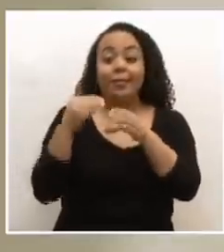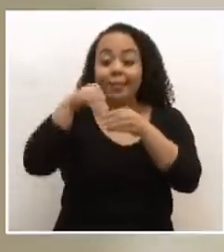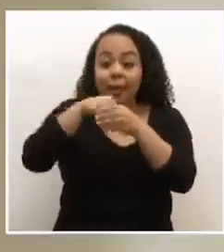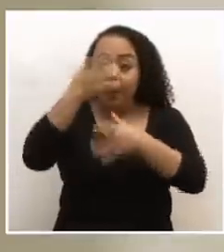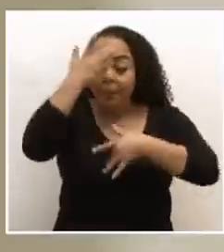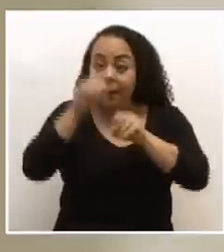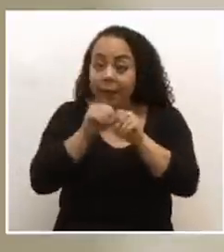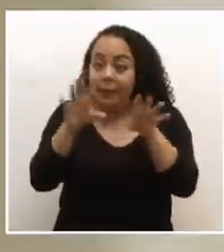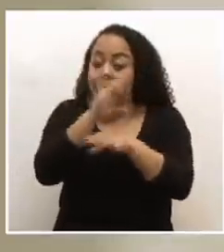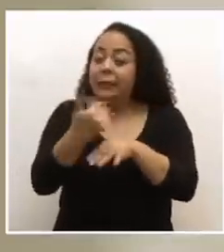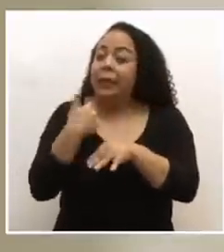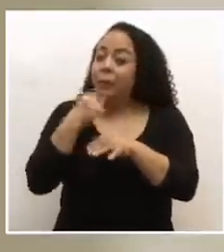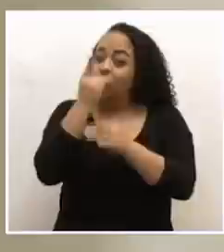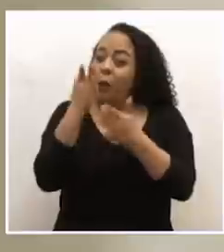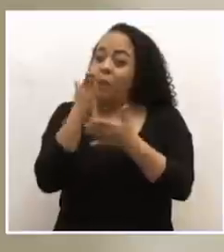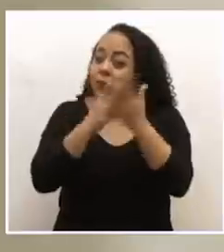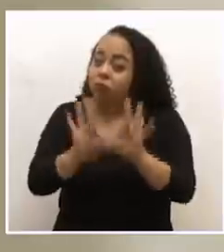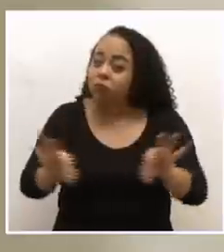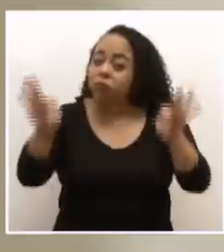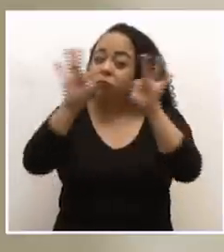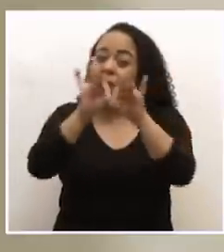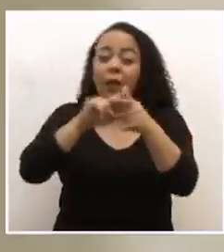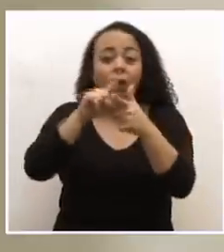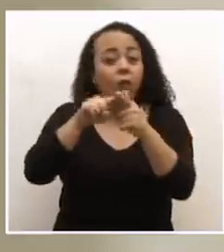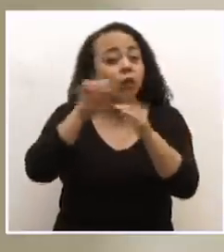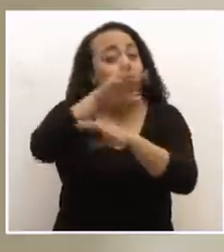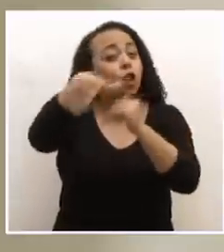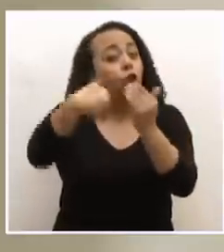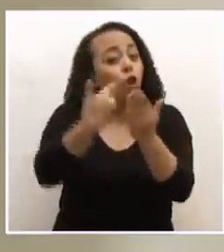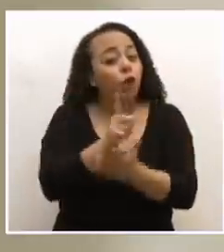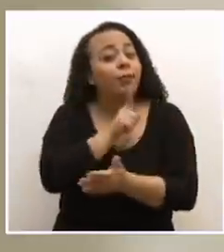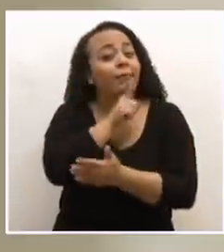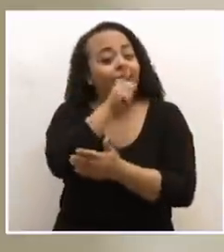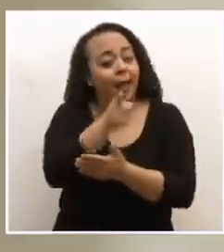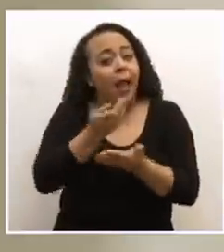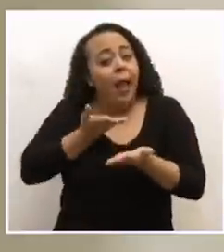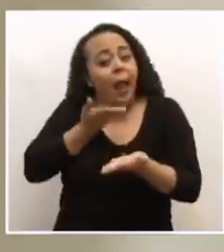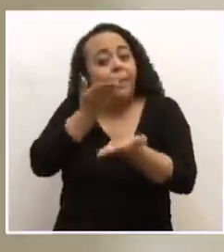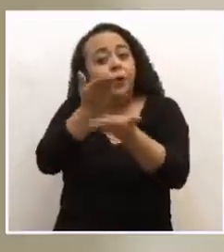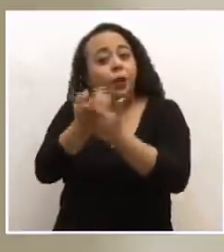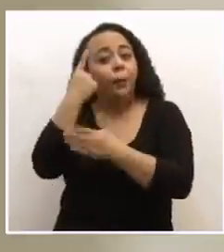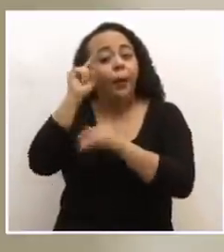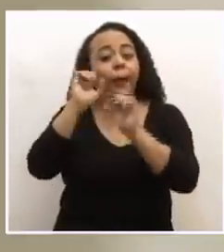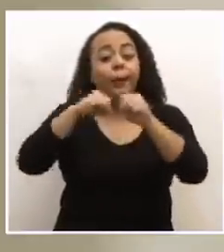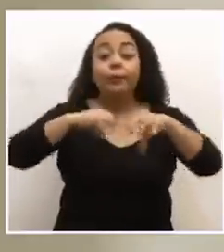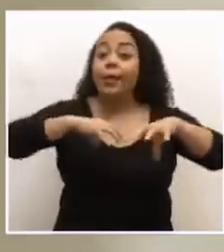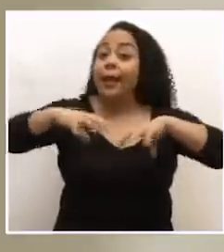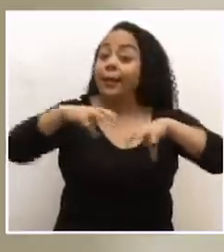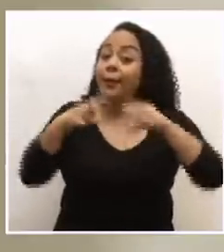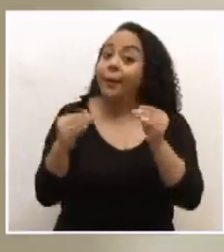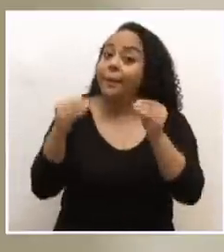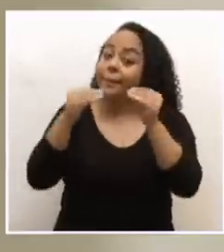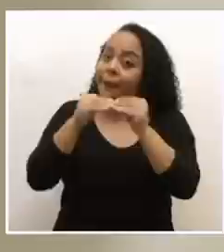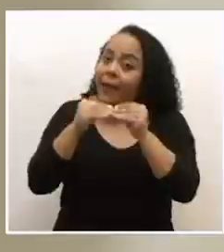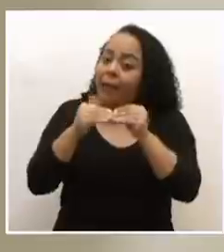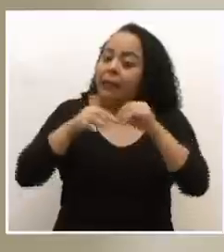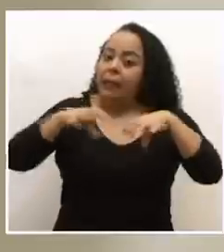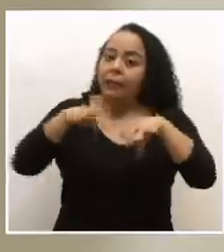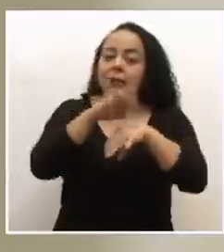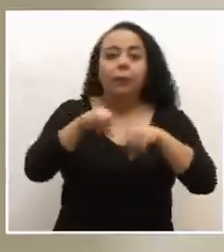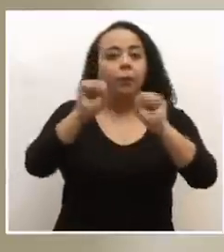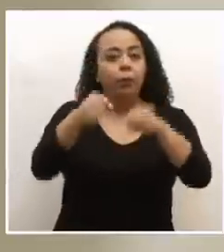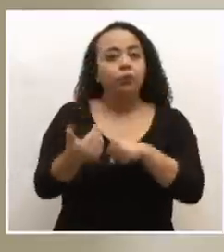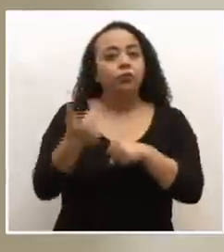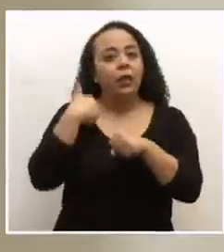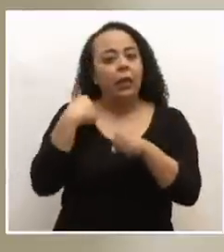tenemos una pieza muy importante. Así que todos estamos de verdad aportando para que podamos activar más actividades y podamos